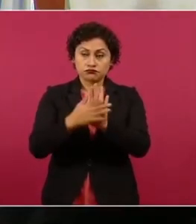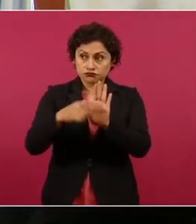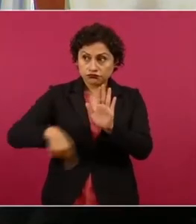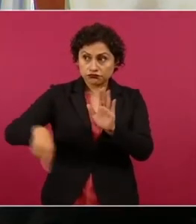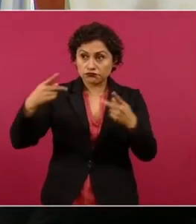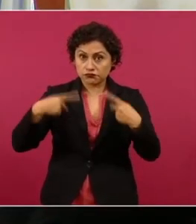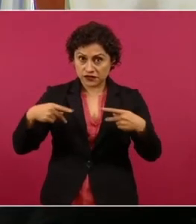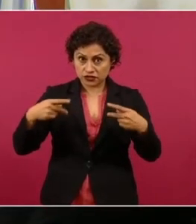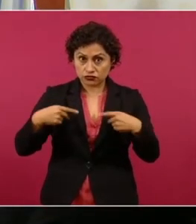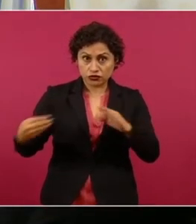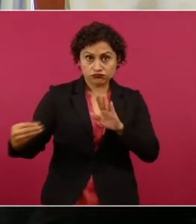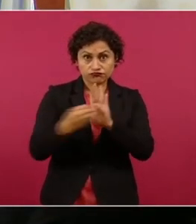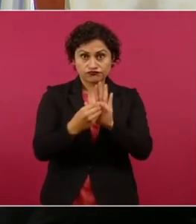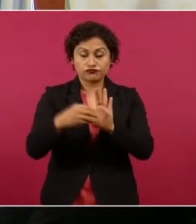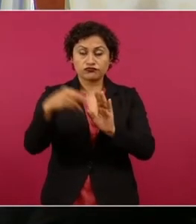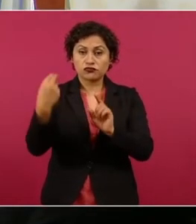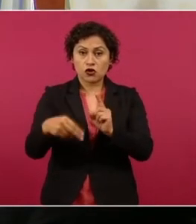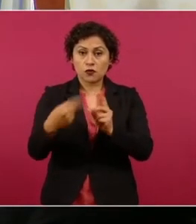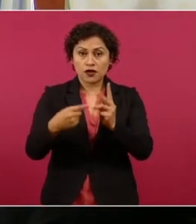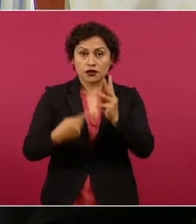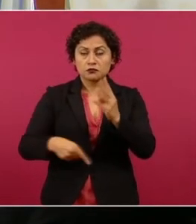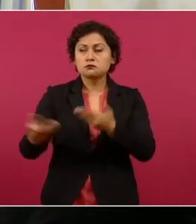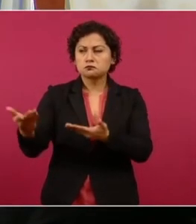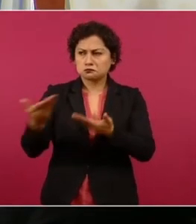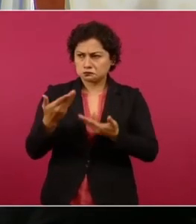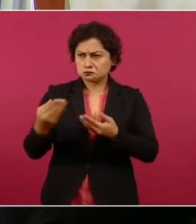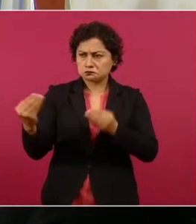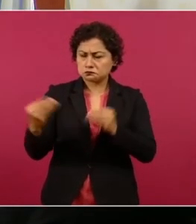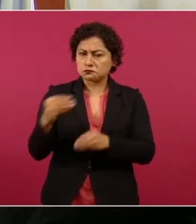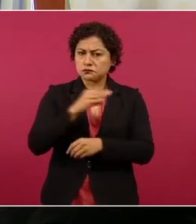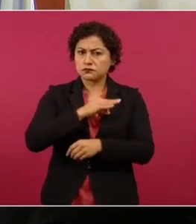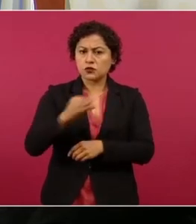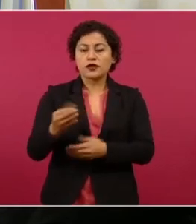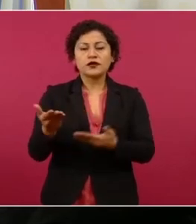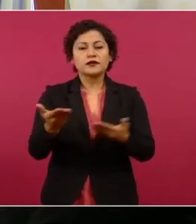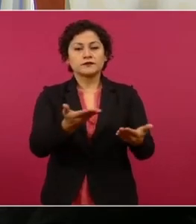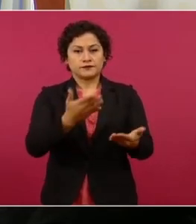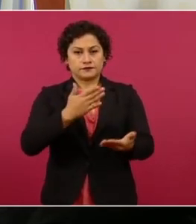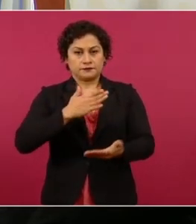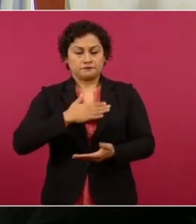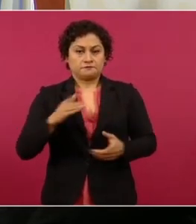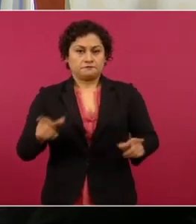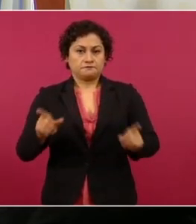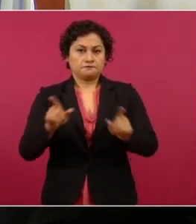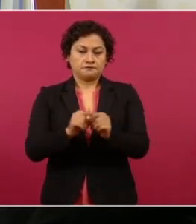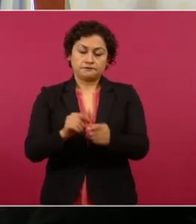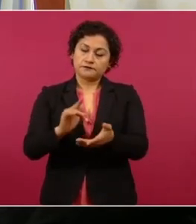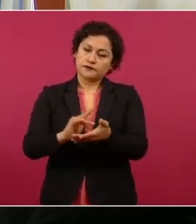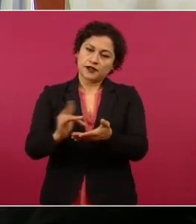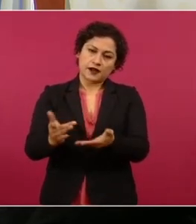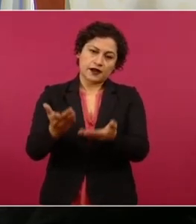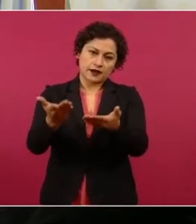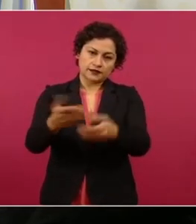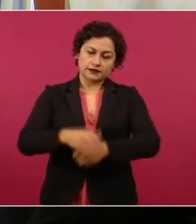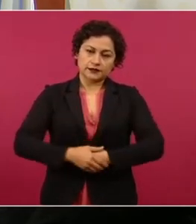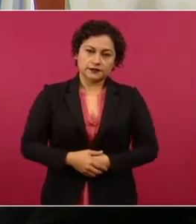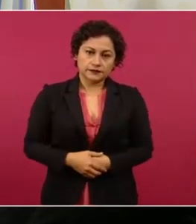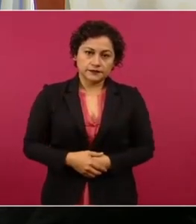en el portal El Quintana Roo del Mx. Doy inicio a mi presentación, señor presidente, no sin antes agradecer esta oportunidad.